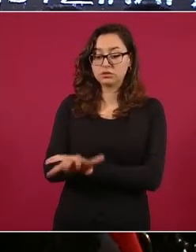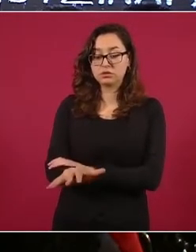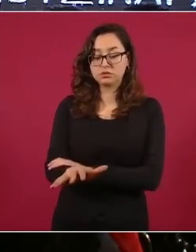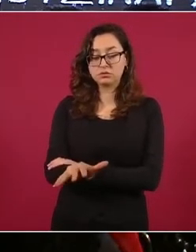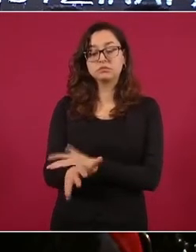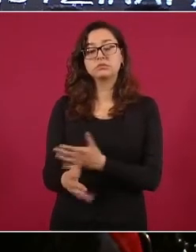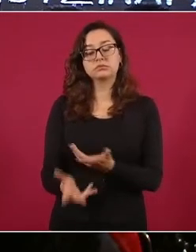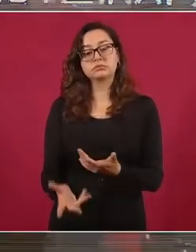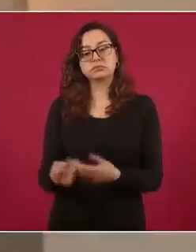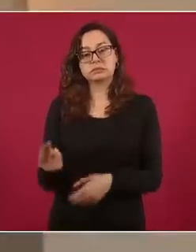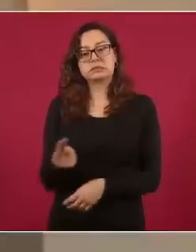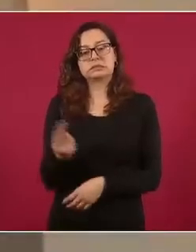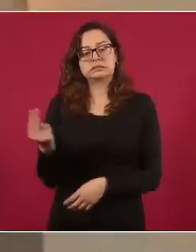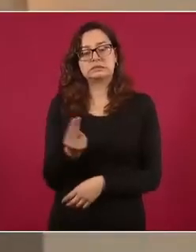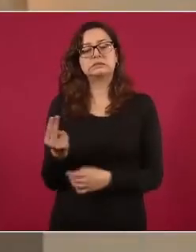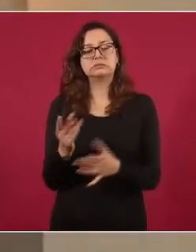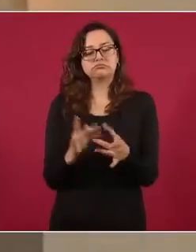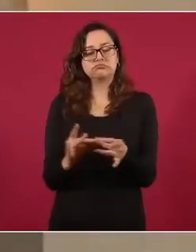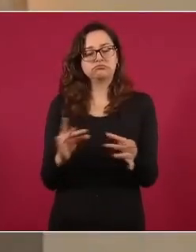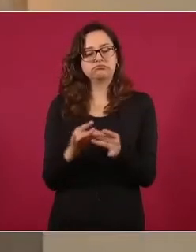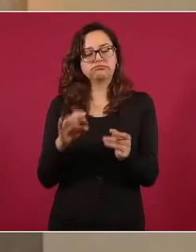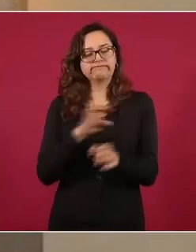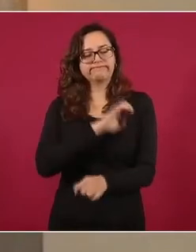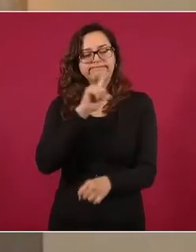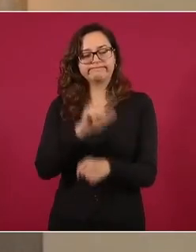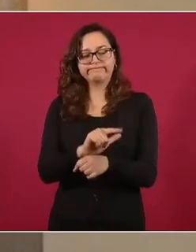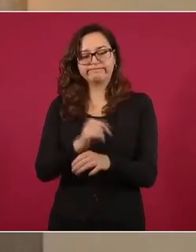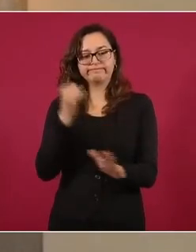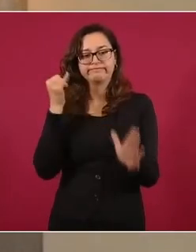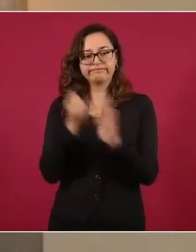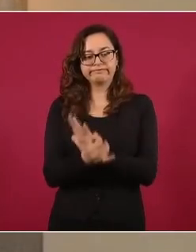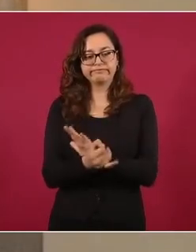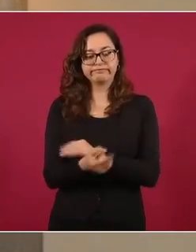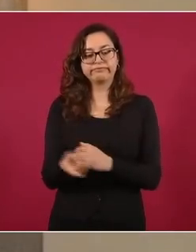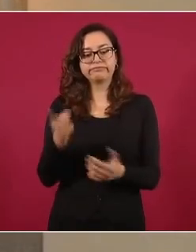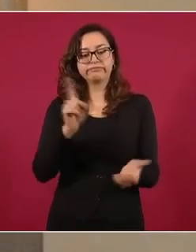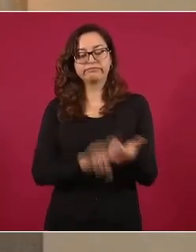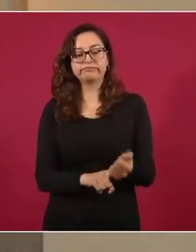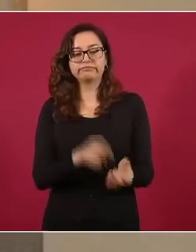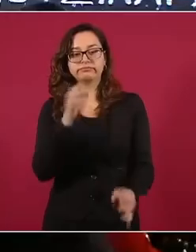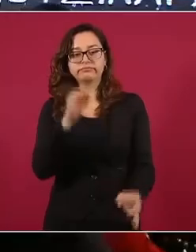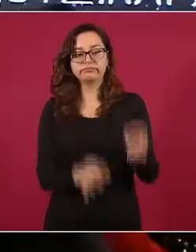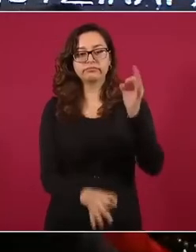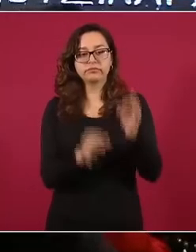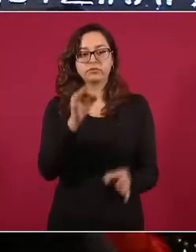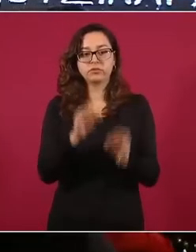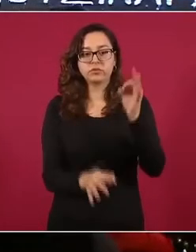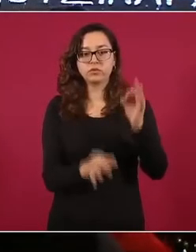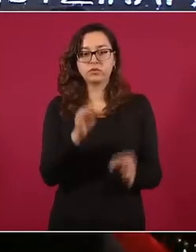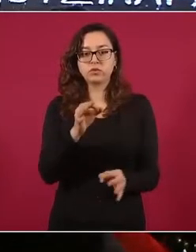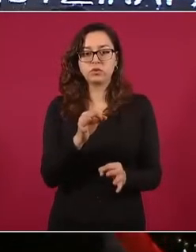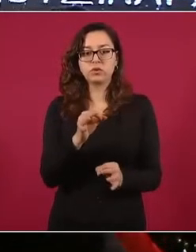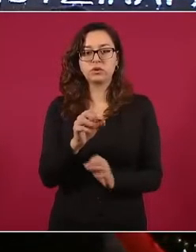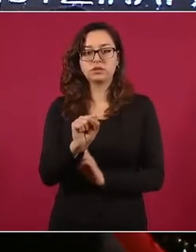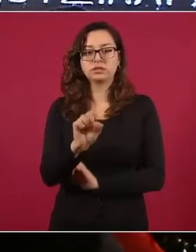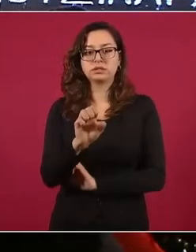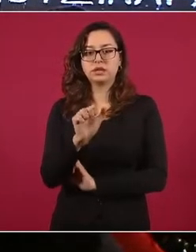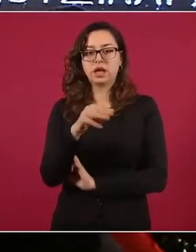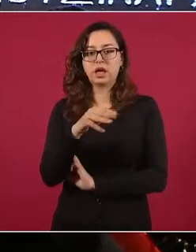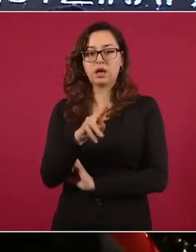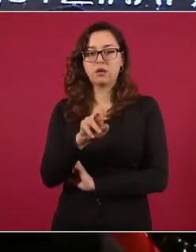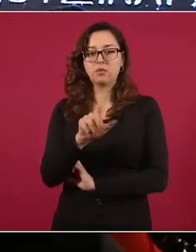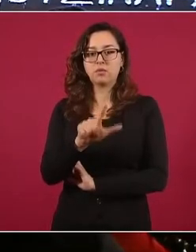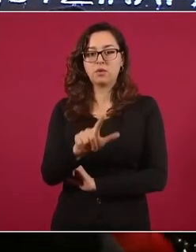actuación del juez federal Samuel Ventura Ramos, juez primero de Distrito de Procesos